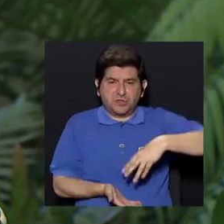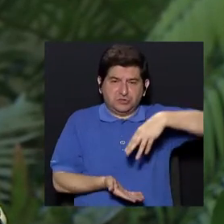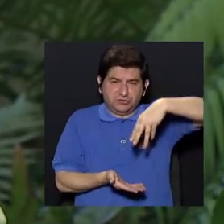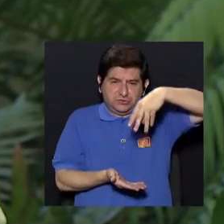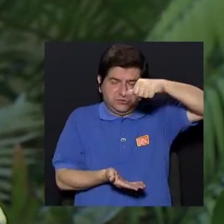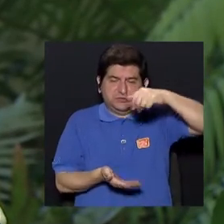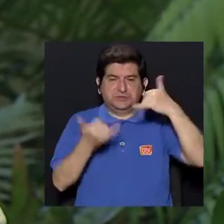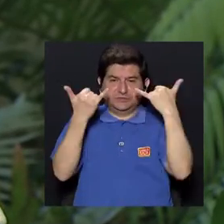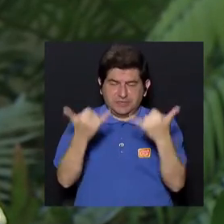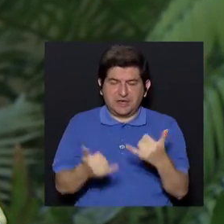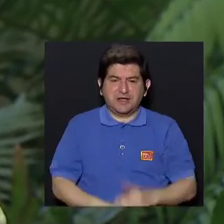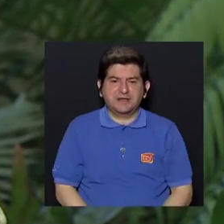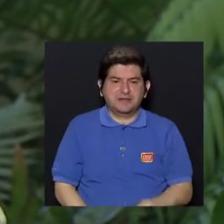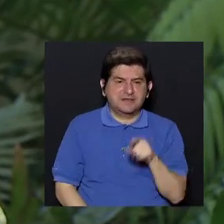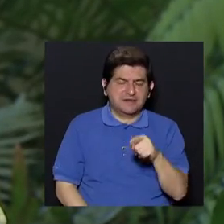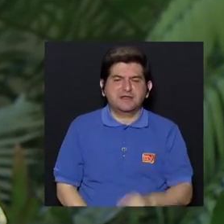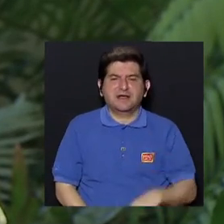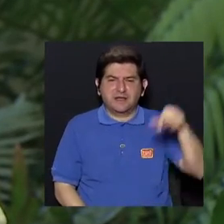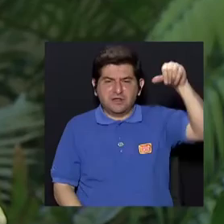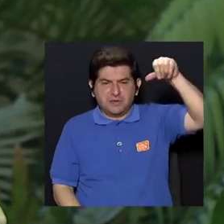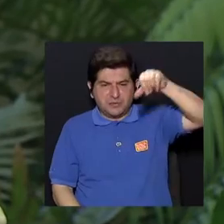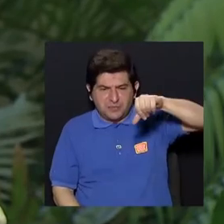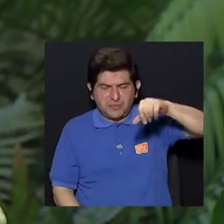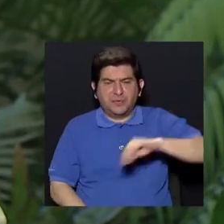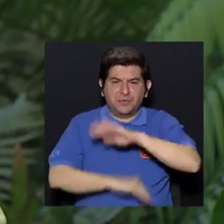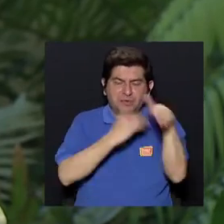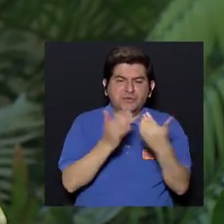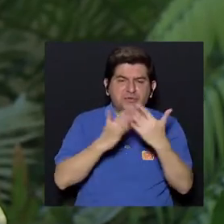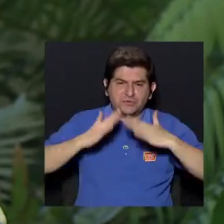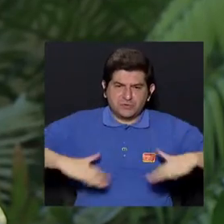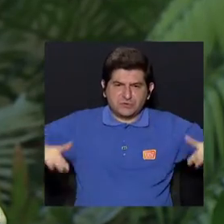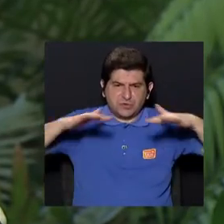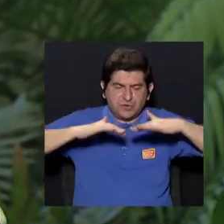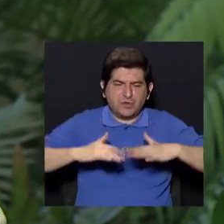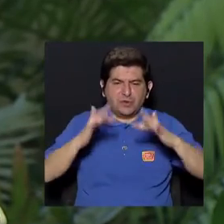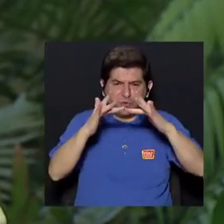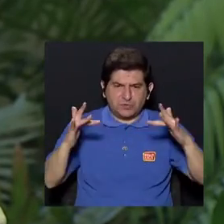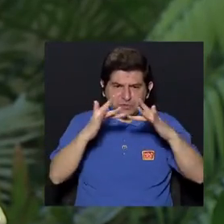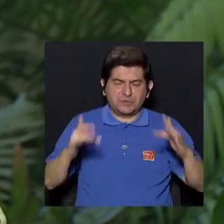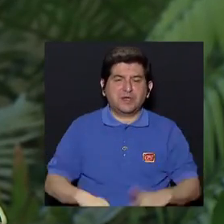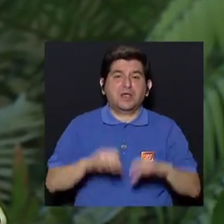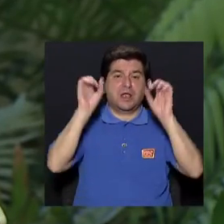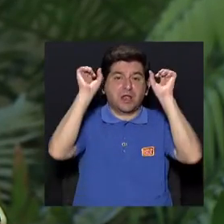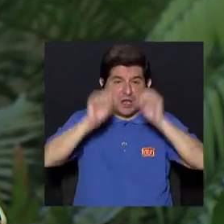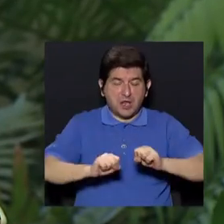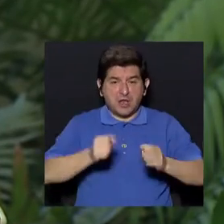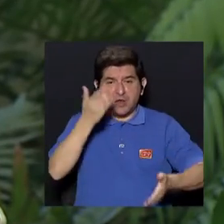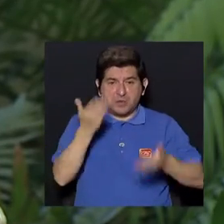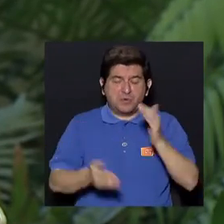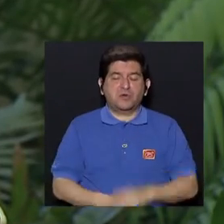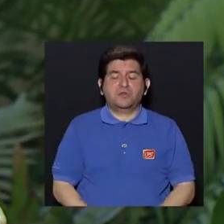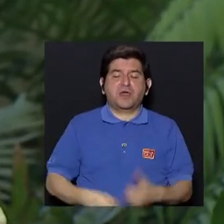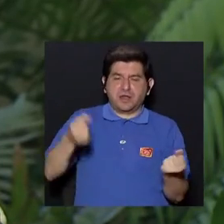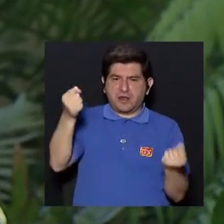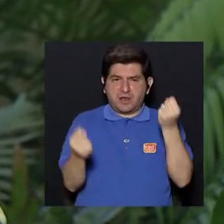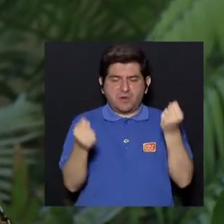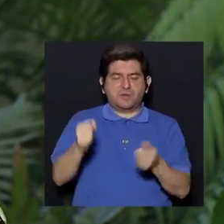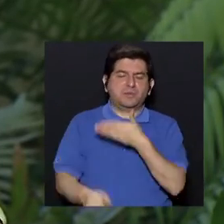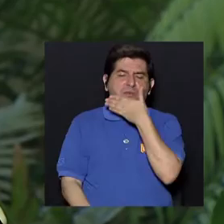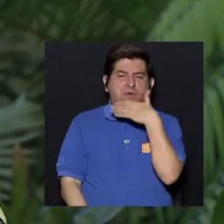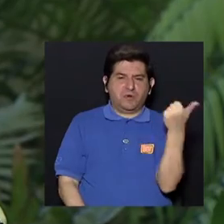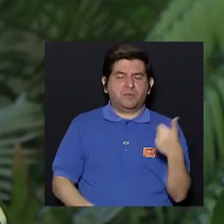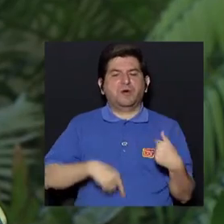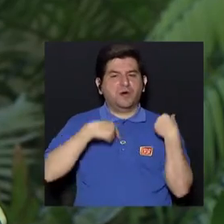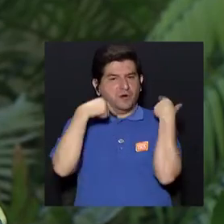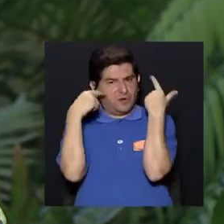¿verdad? Entonces, ya la botella y le vamos echando arena para que llene todos los espacios vacíos y sí se podría disponer con el camión. Lo deseable,